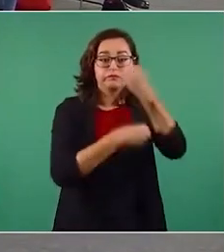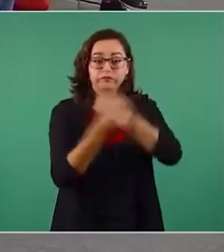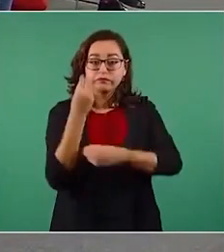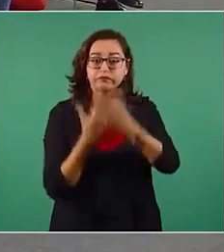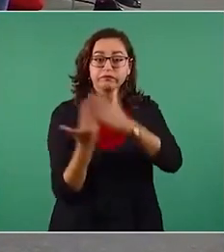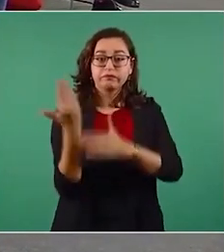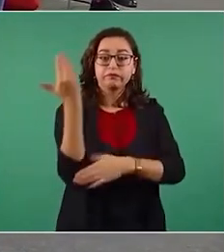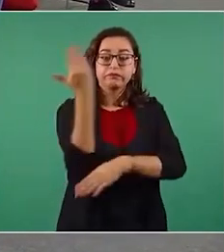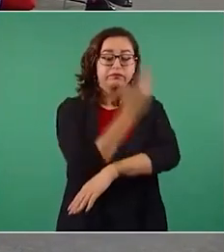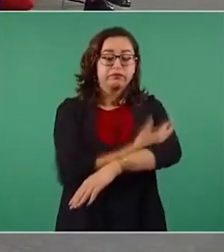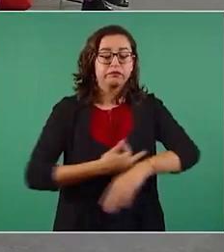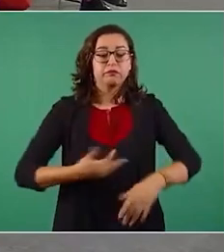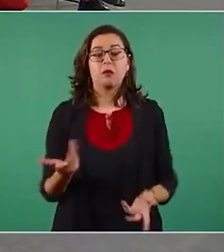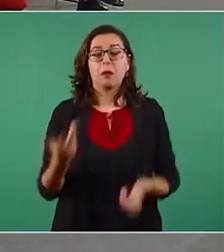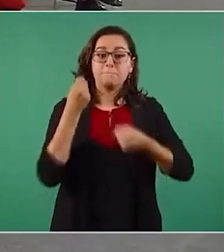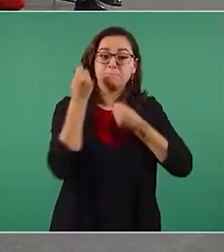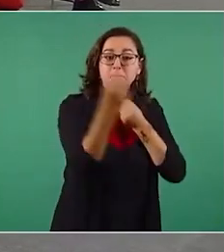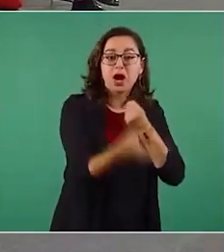darles publicidad